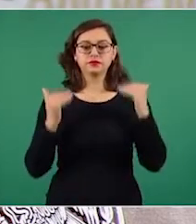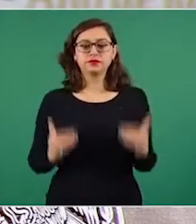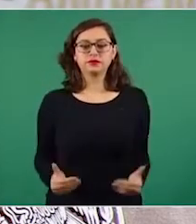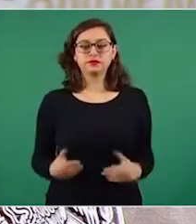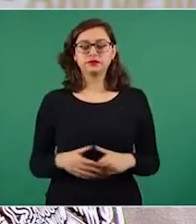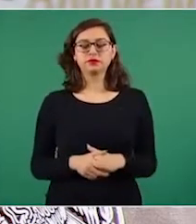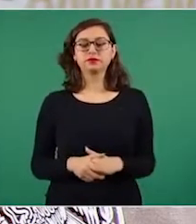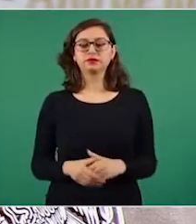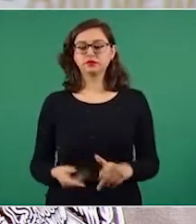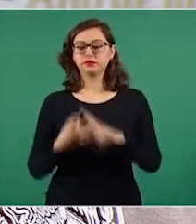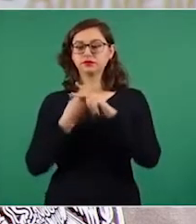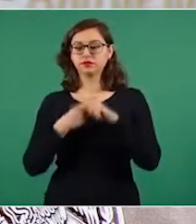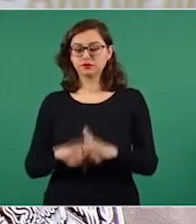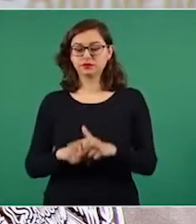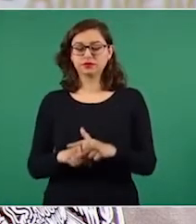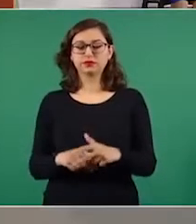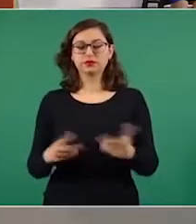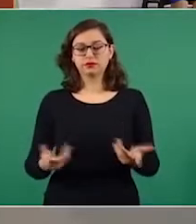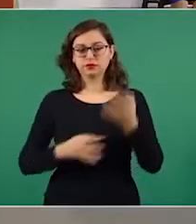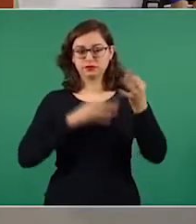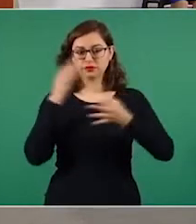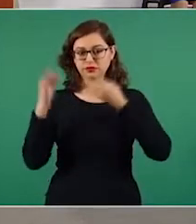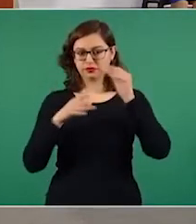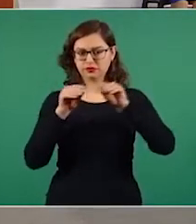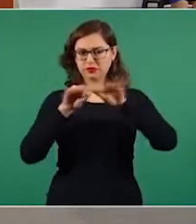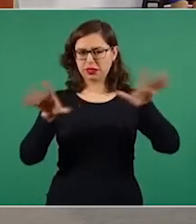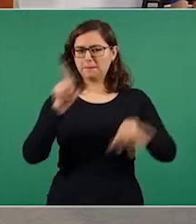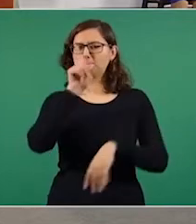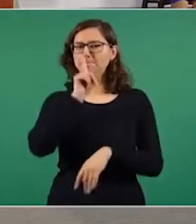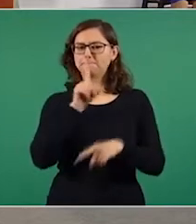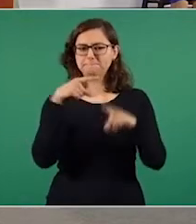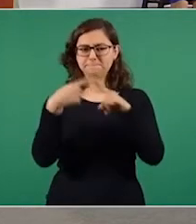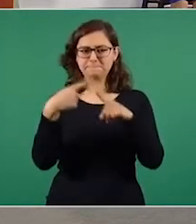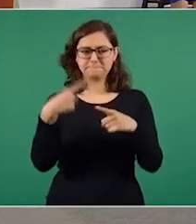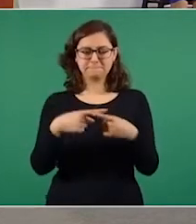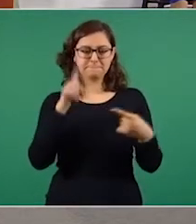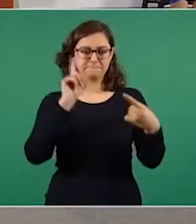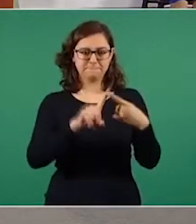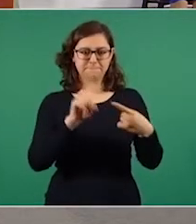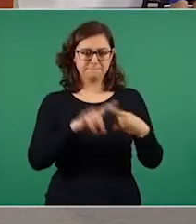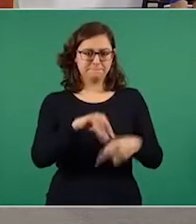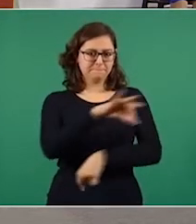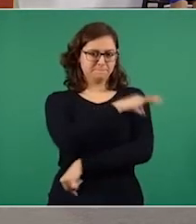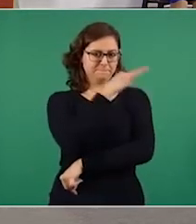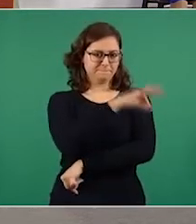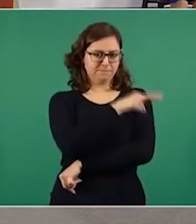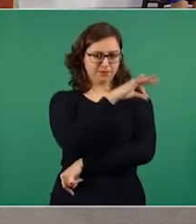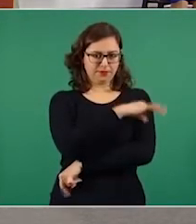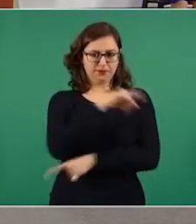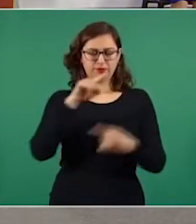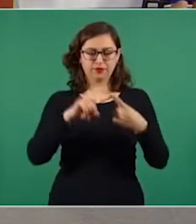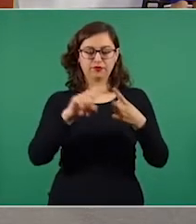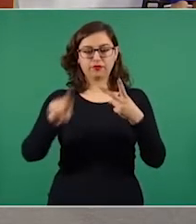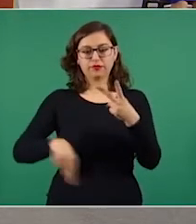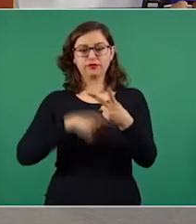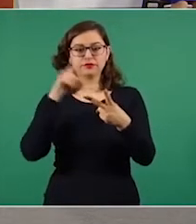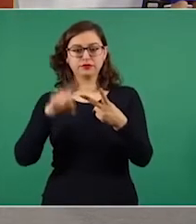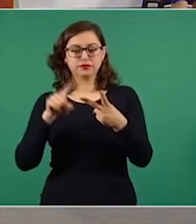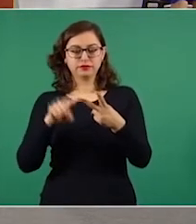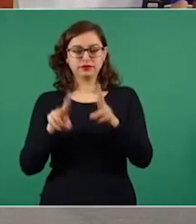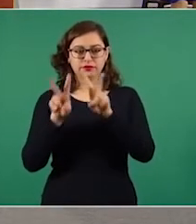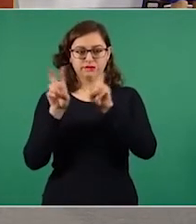a nuestra sección. Tenemos dos notas. La primera tiene que ver con vacunas y el segundo con un área